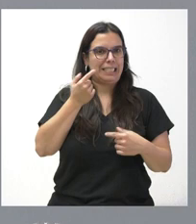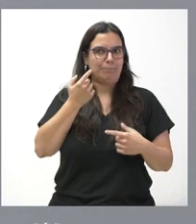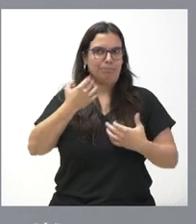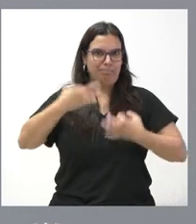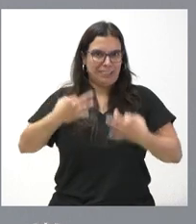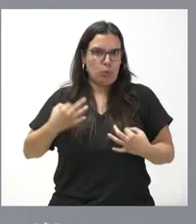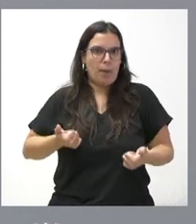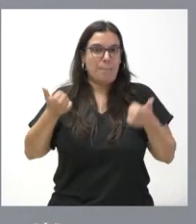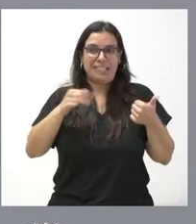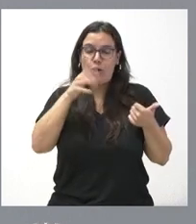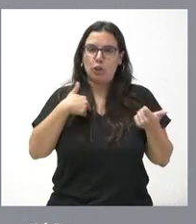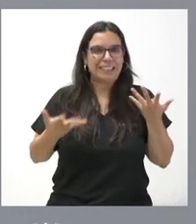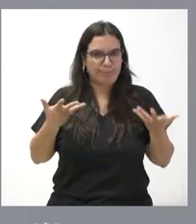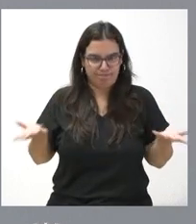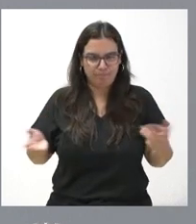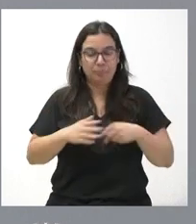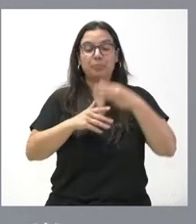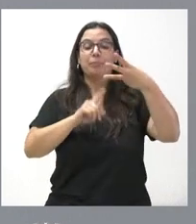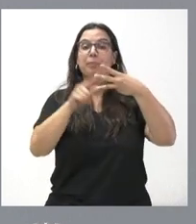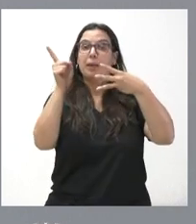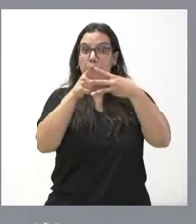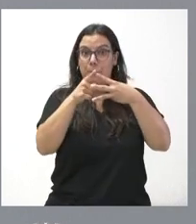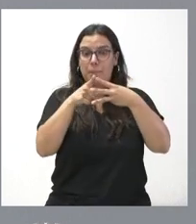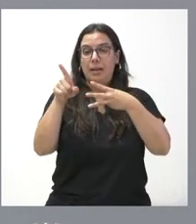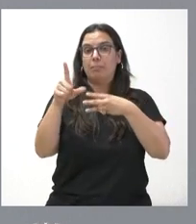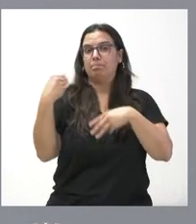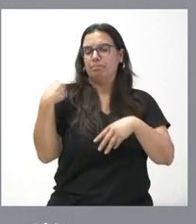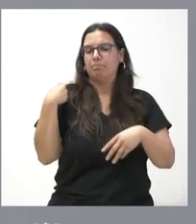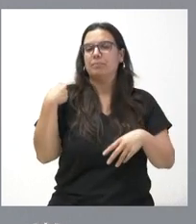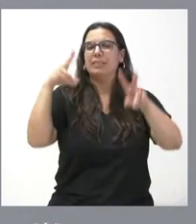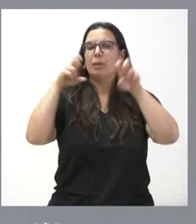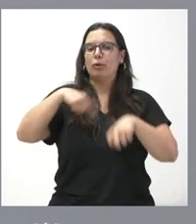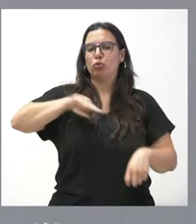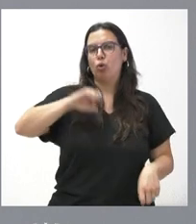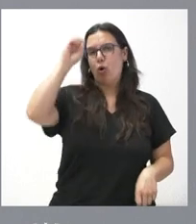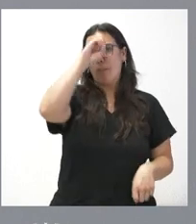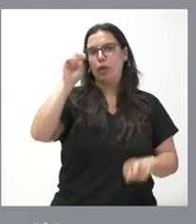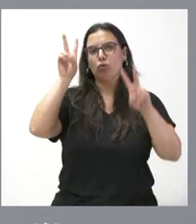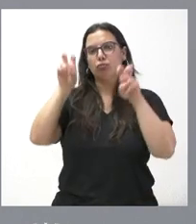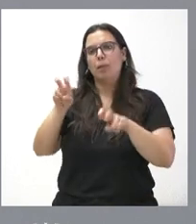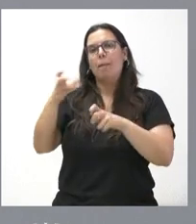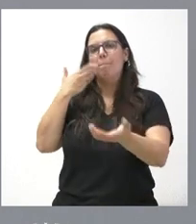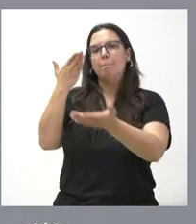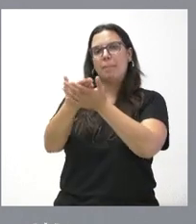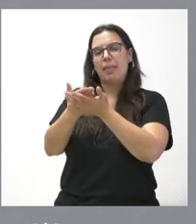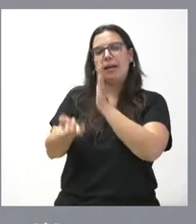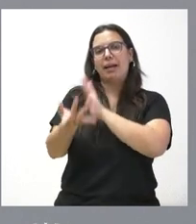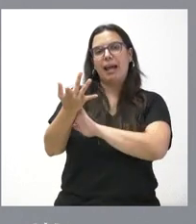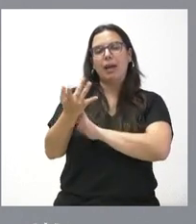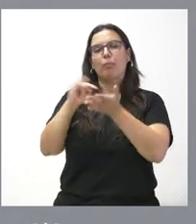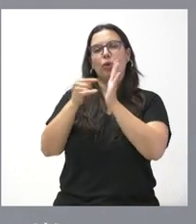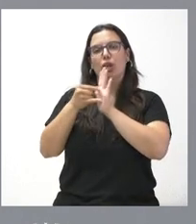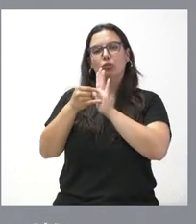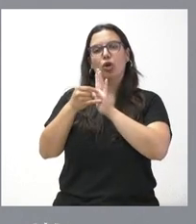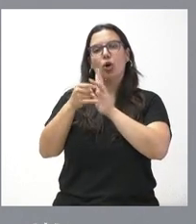yo tengo ahora en los datos en este momento. La primera de las preguntas que usted plantea es nuestra posición en torno a una solicitud de instalación de un proyecto